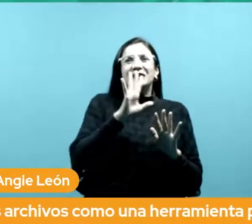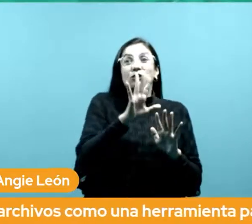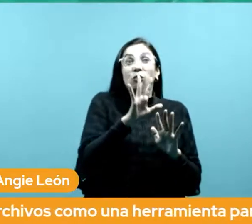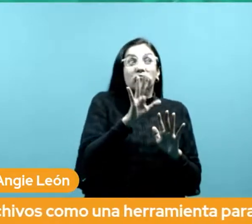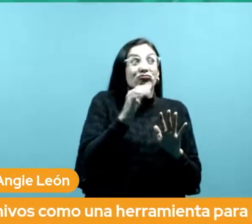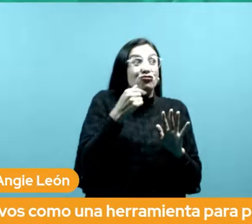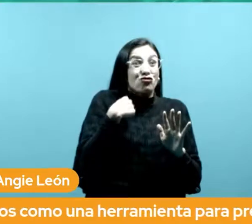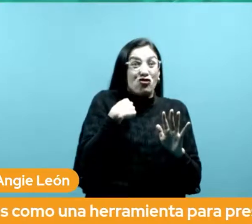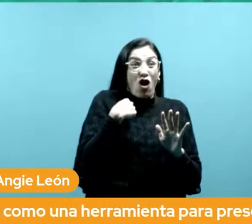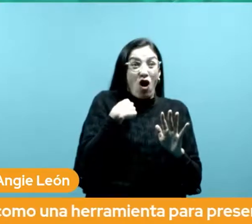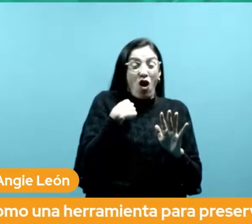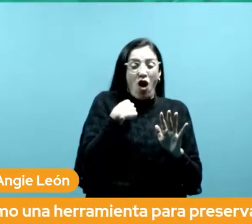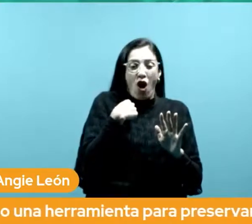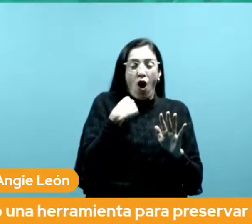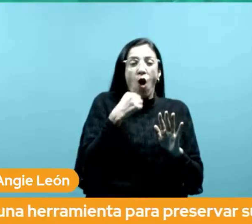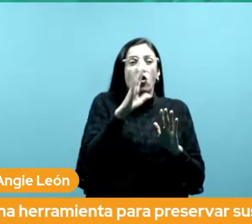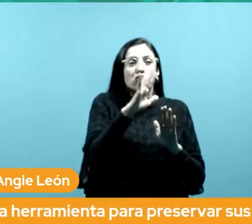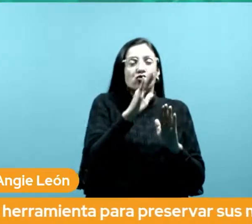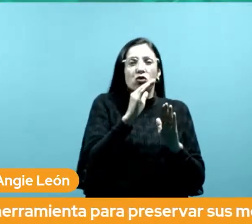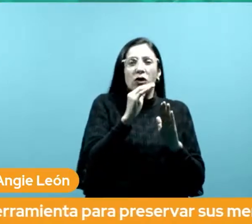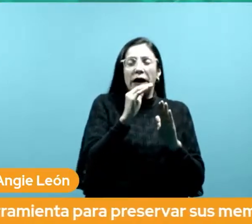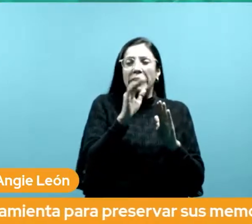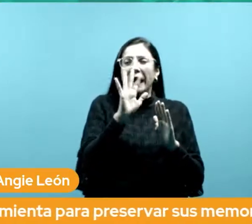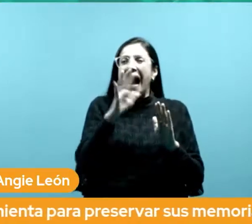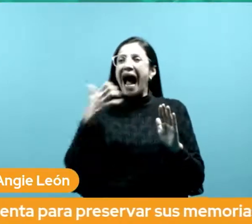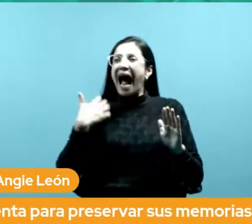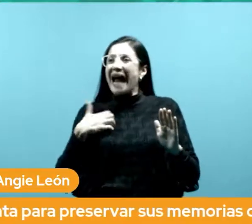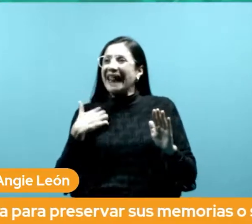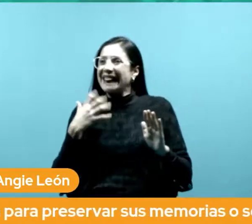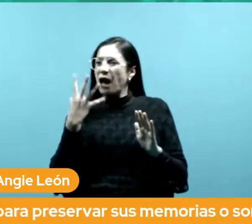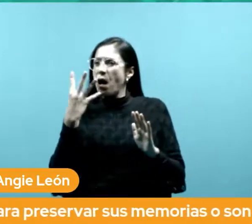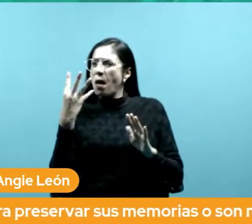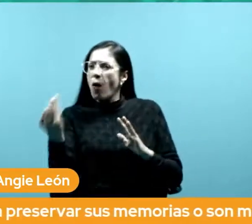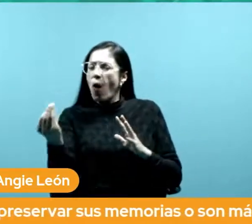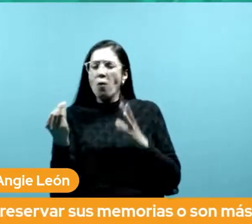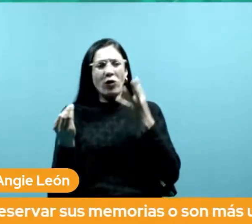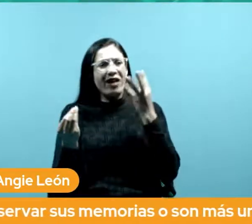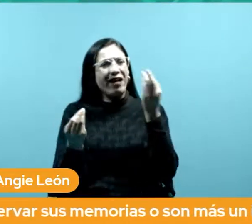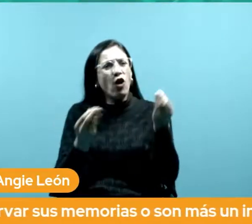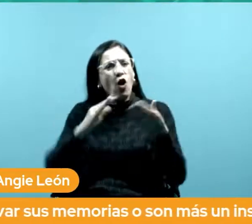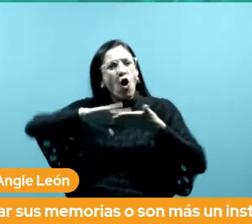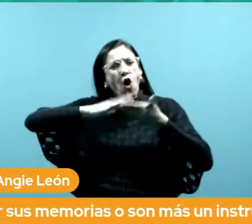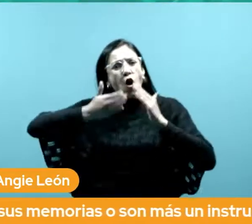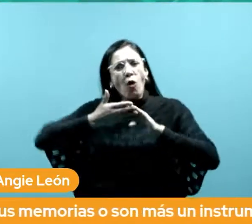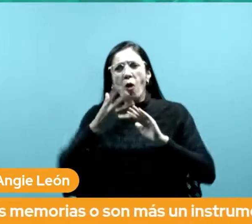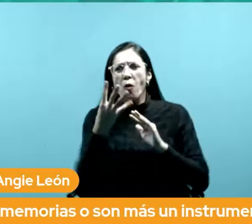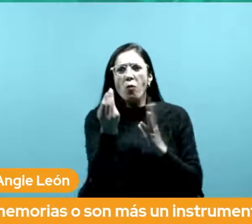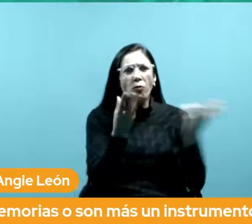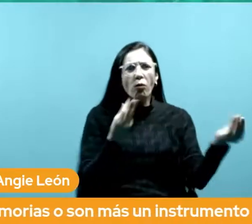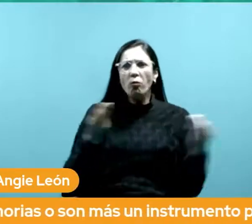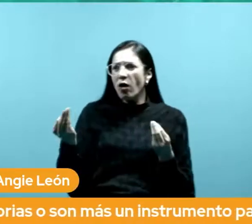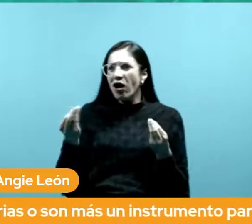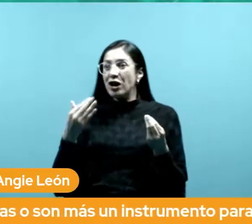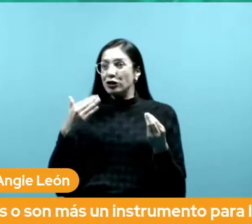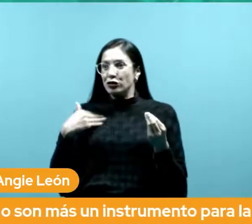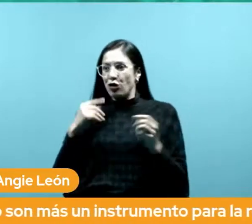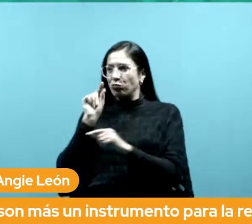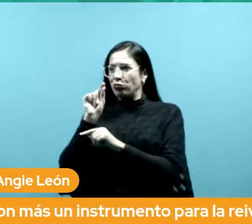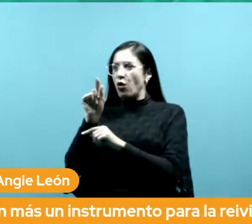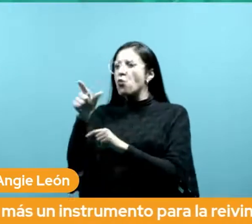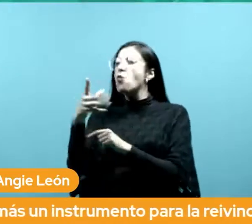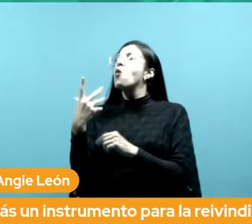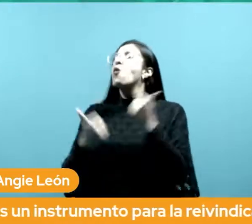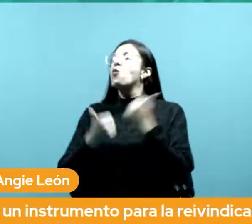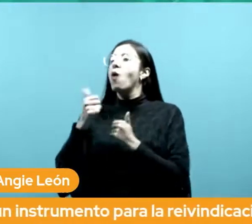originarios de Argentina ni para todos los sectores del pueblo mapuche tampoco ¿no? pero no he escuchado tanto que se